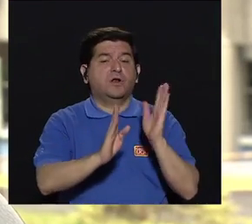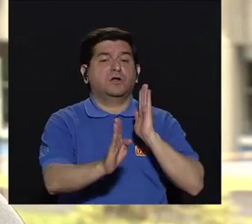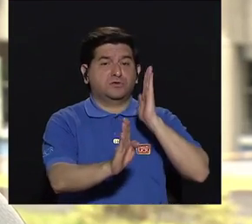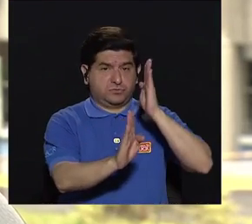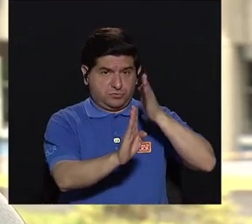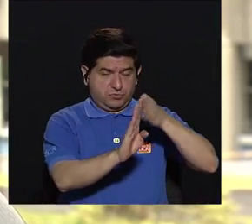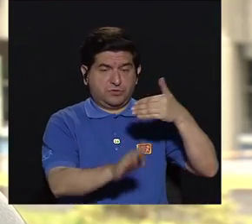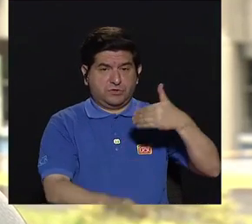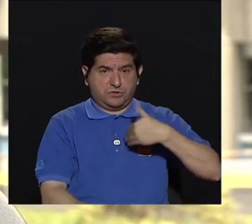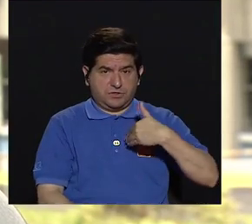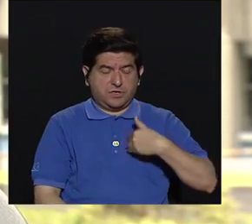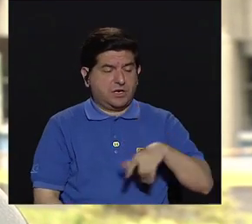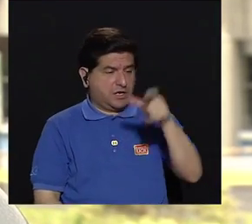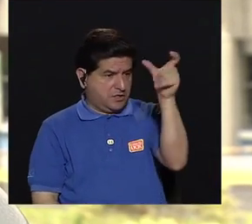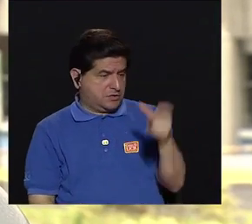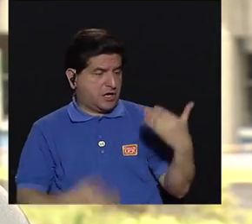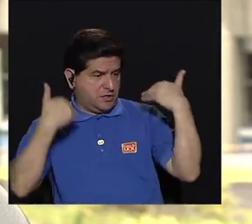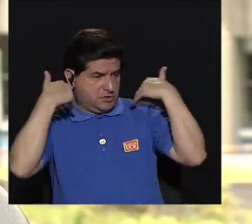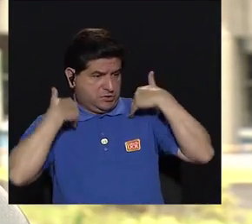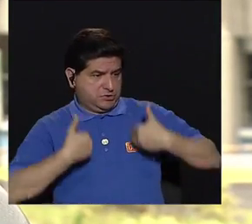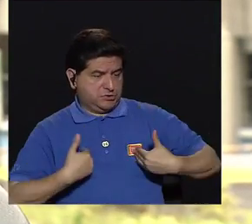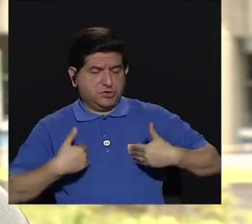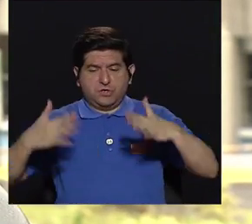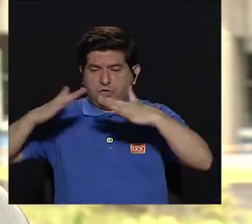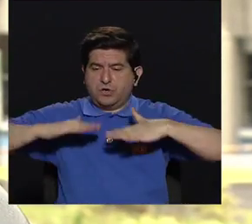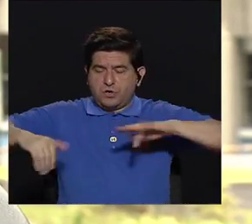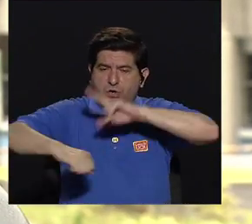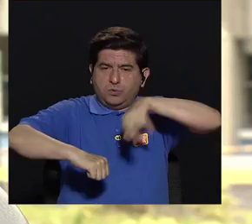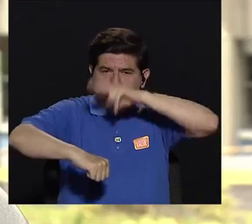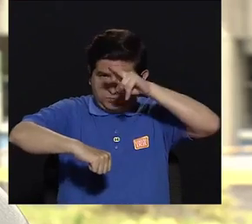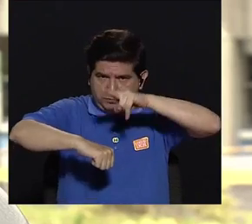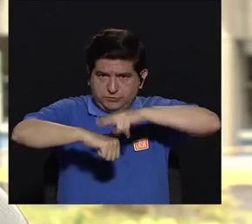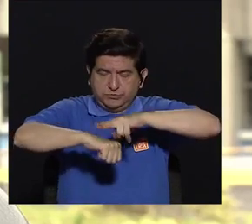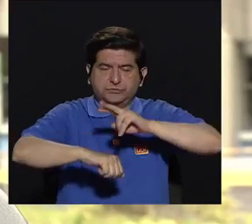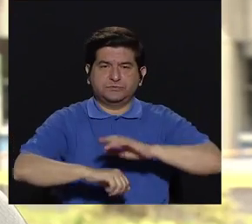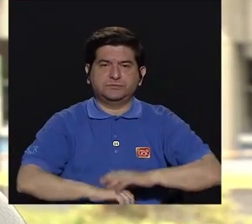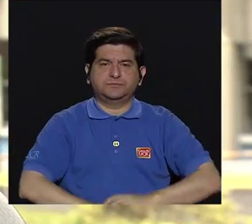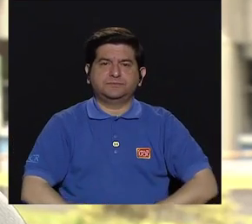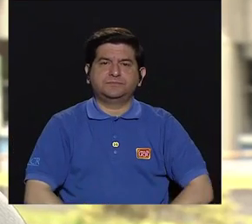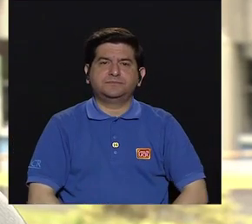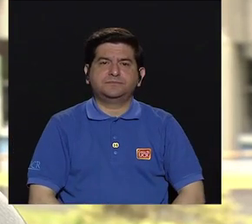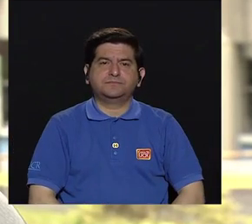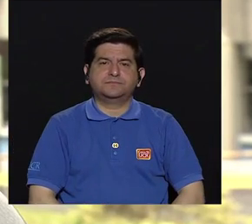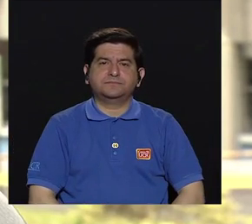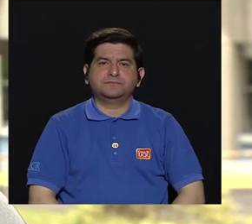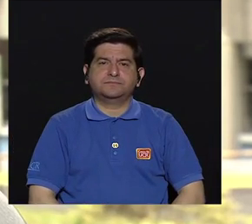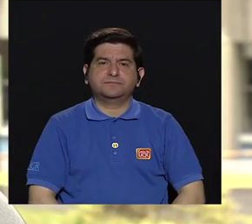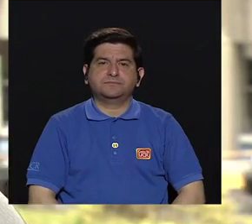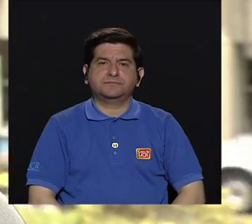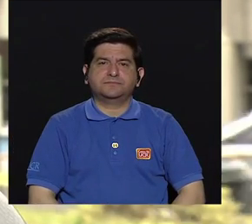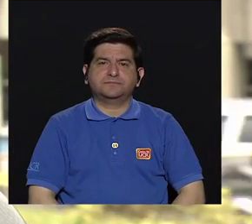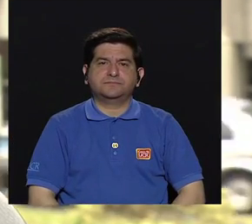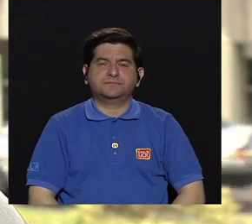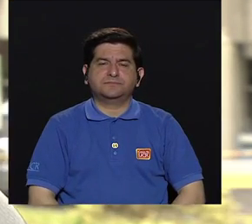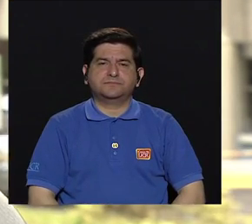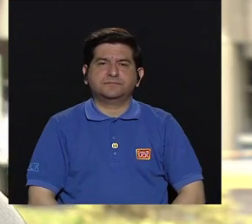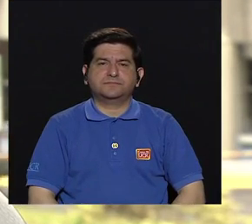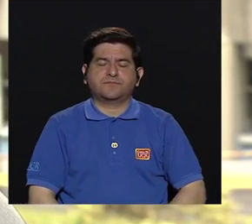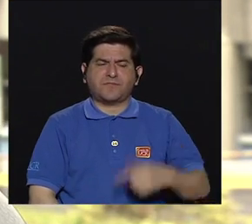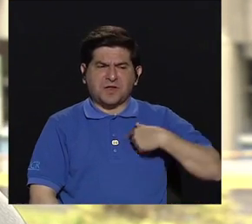directa del ser humano con el espacio natural. Creo que